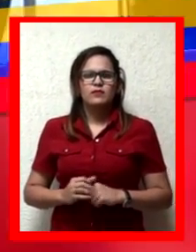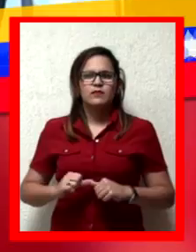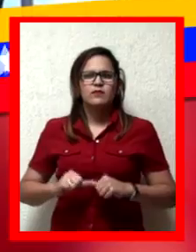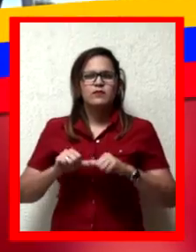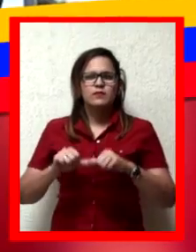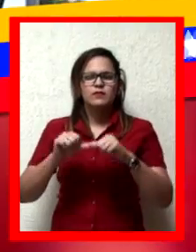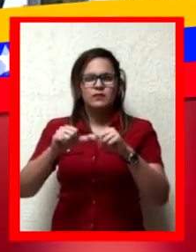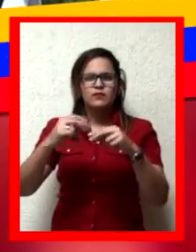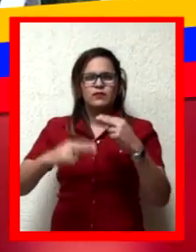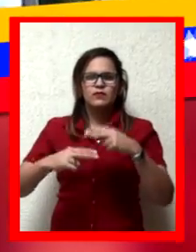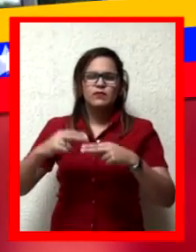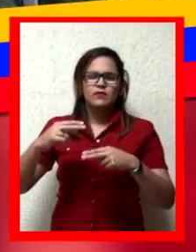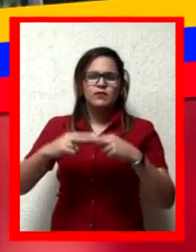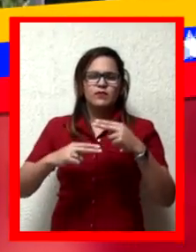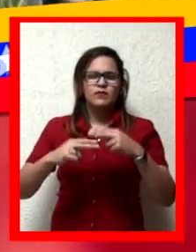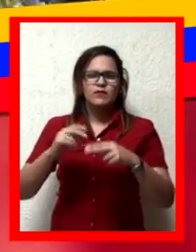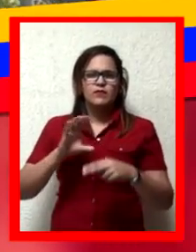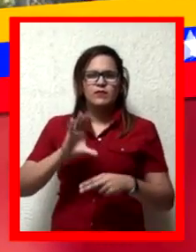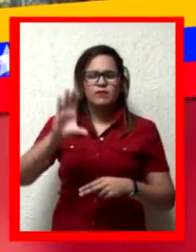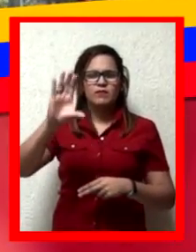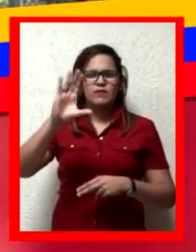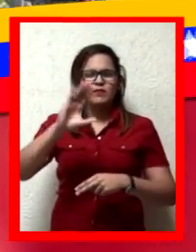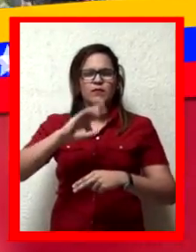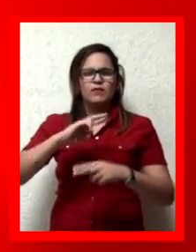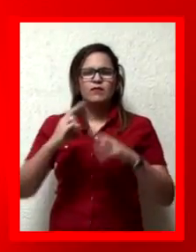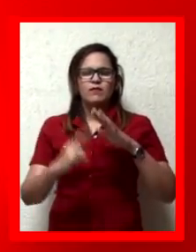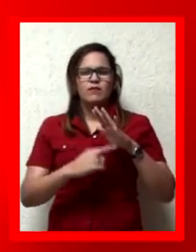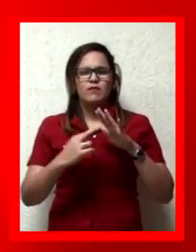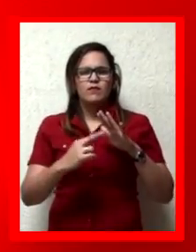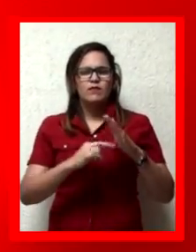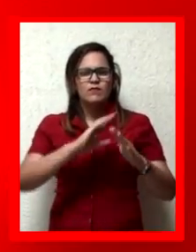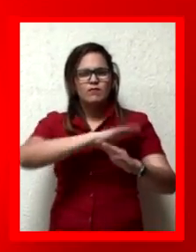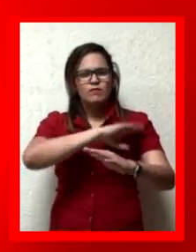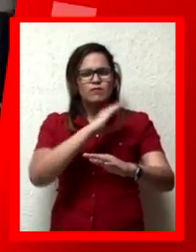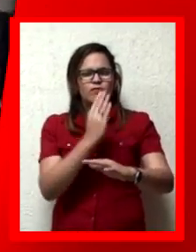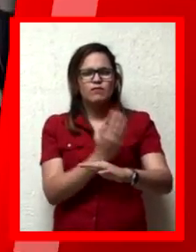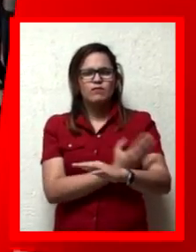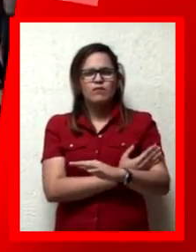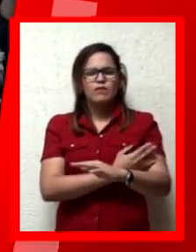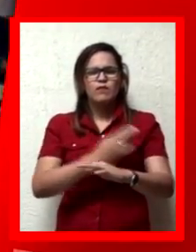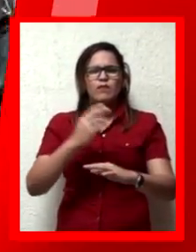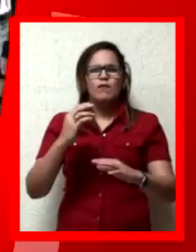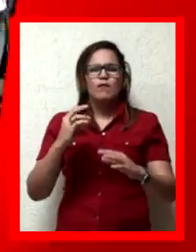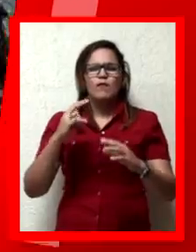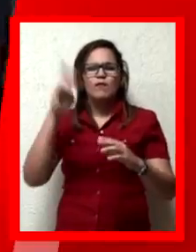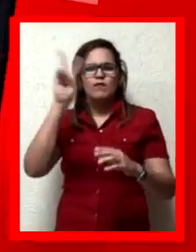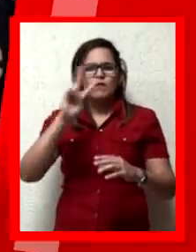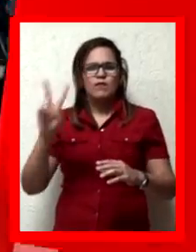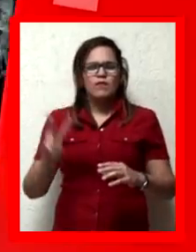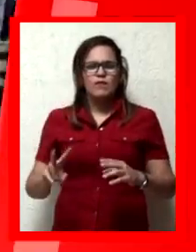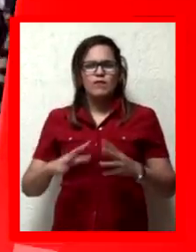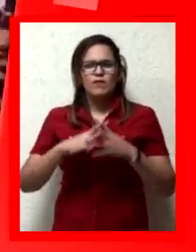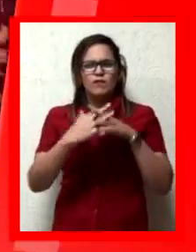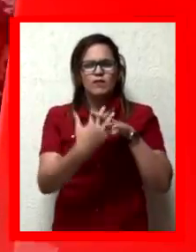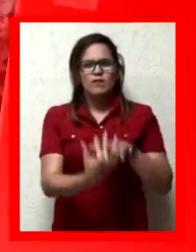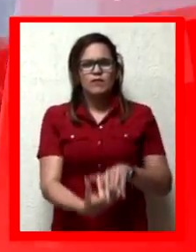Sigamos construyendo patria en revolución y luchemos por una Venezuela indestructible